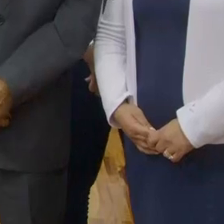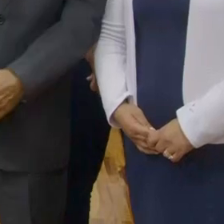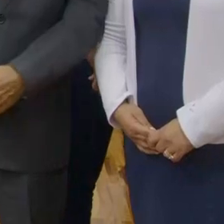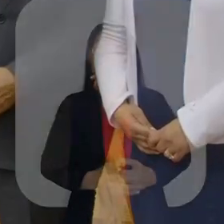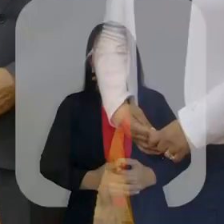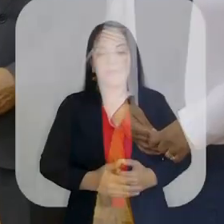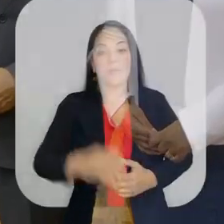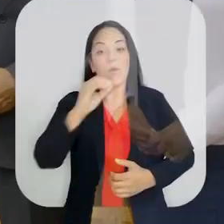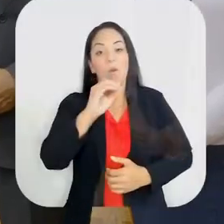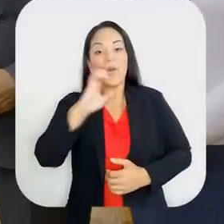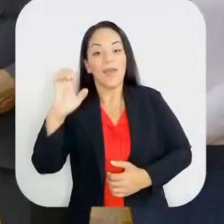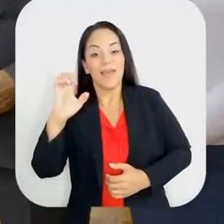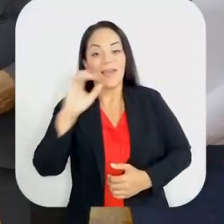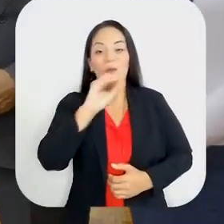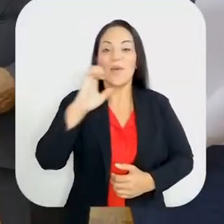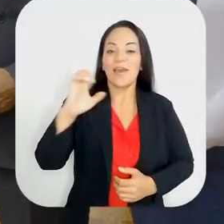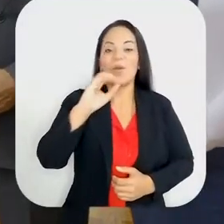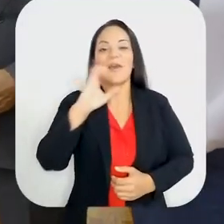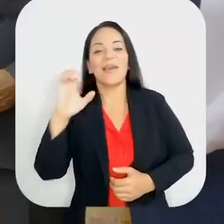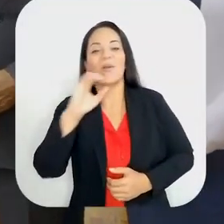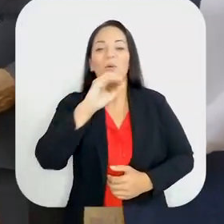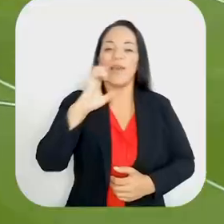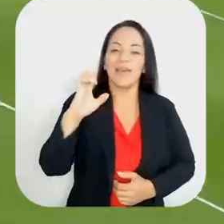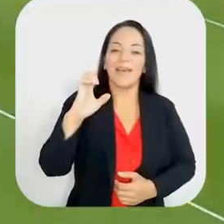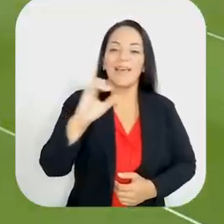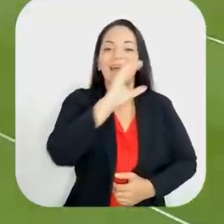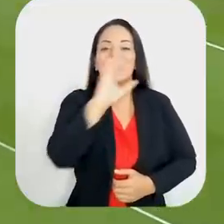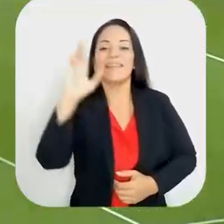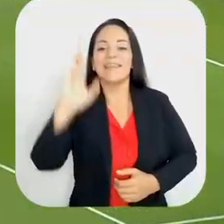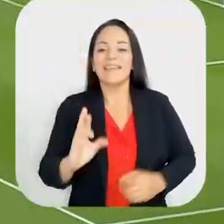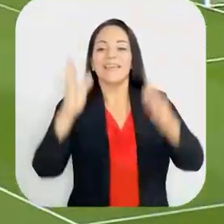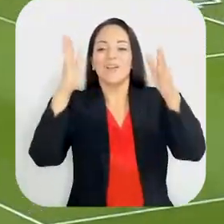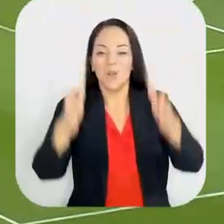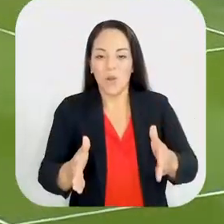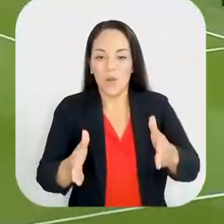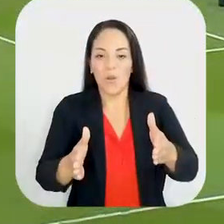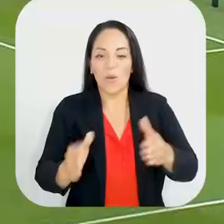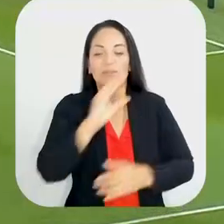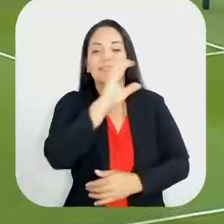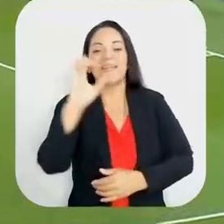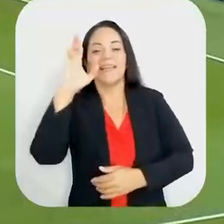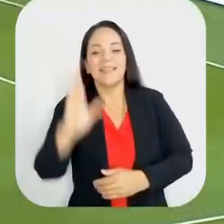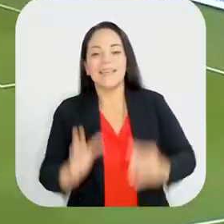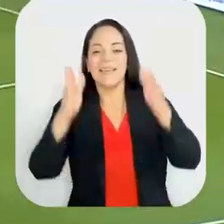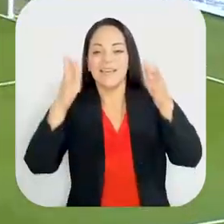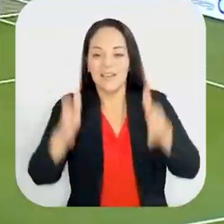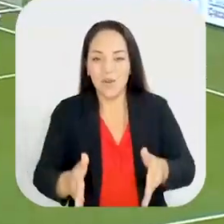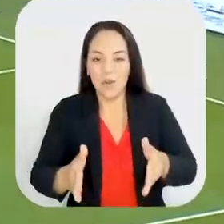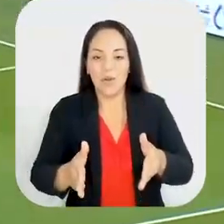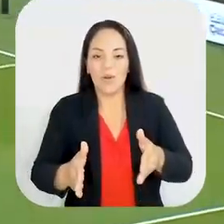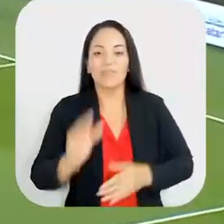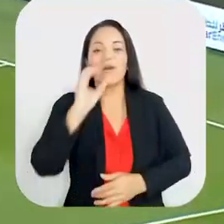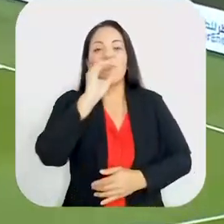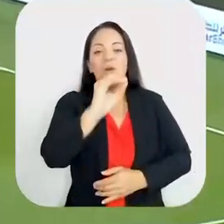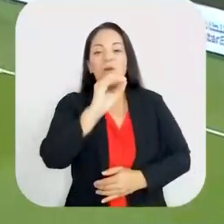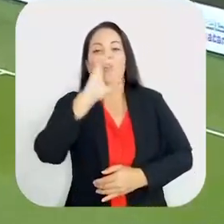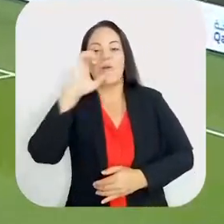¡Oe, oe, oe, oe, oe! ¡Ticos, ticos!